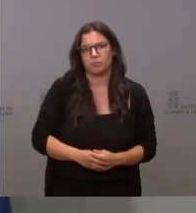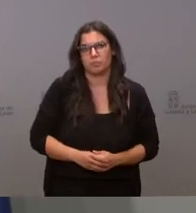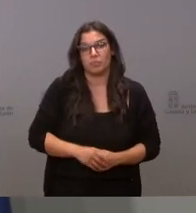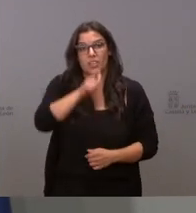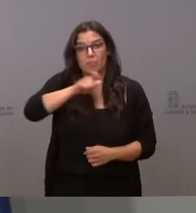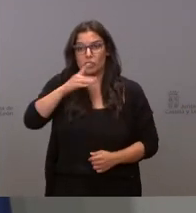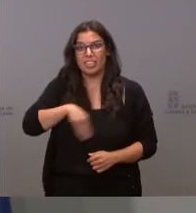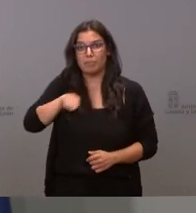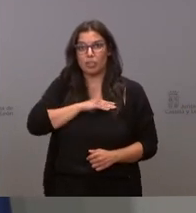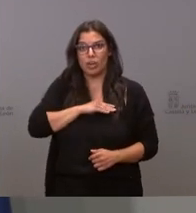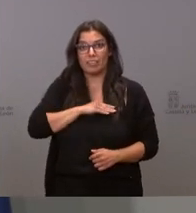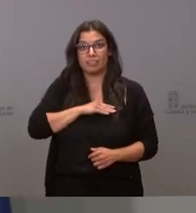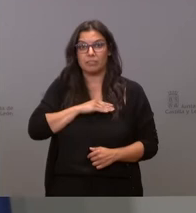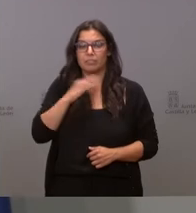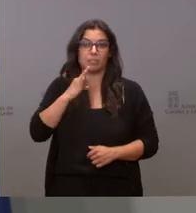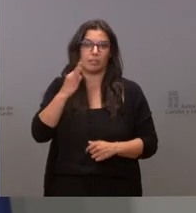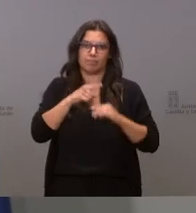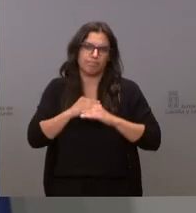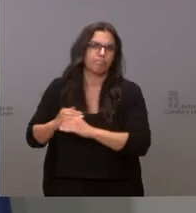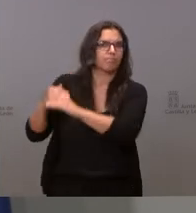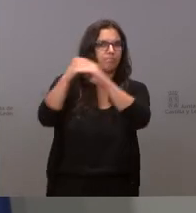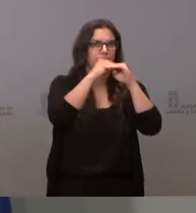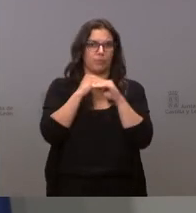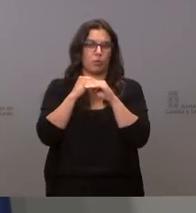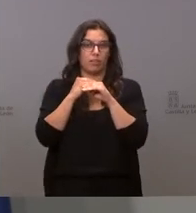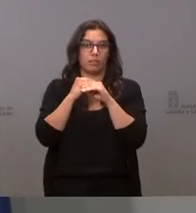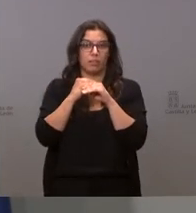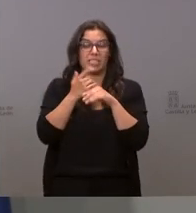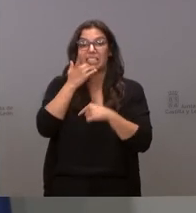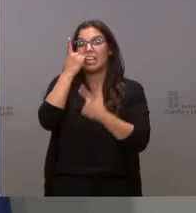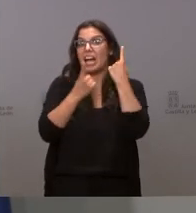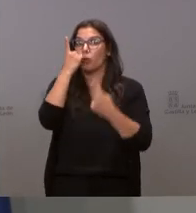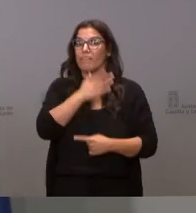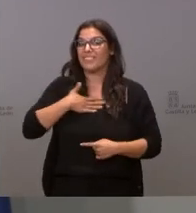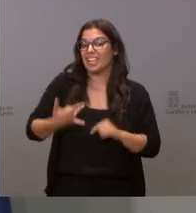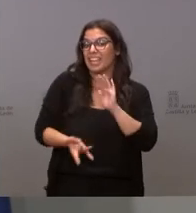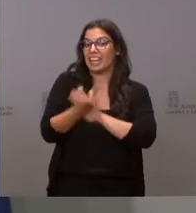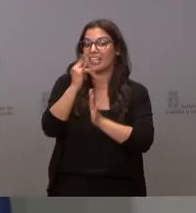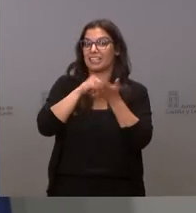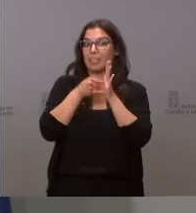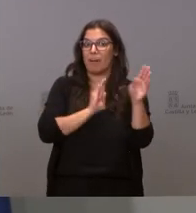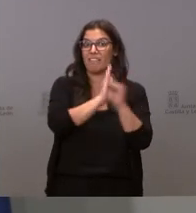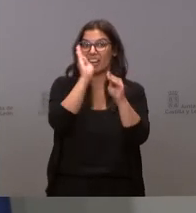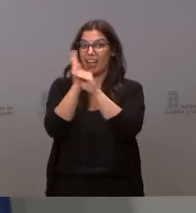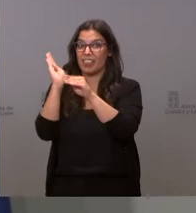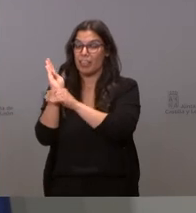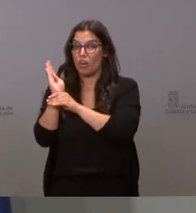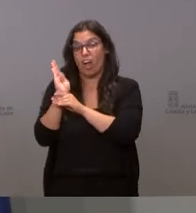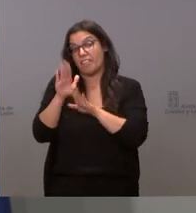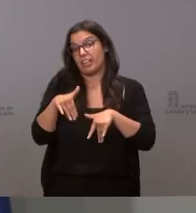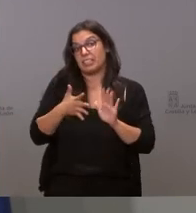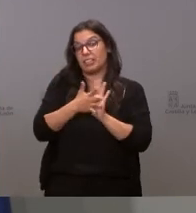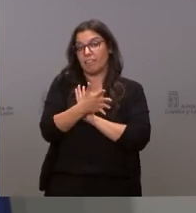españoles son iguales ante la ley quien pretenda establecer un sistema de financiación que consiste básicamente